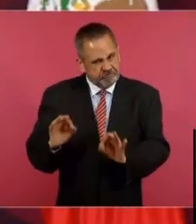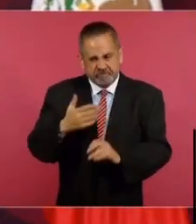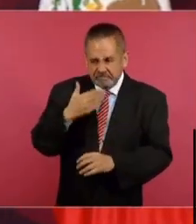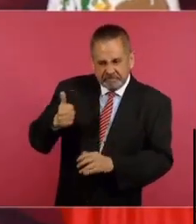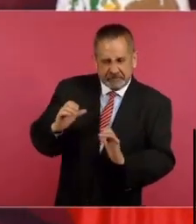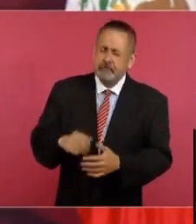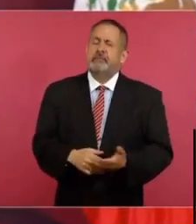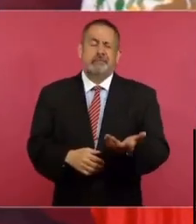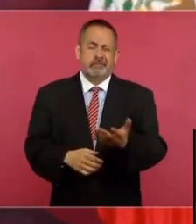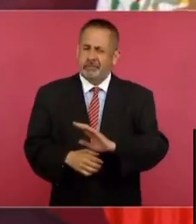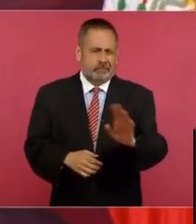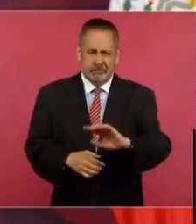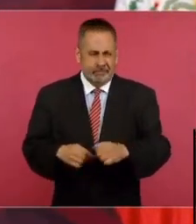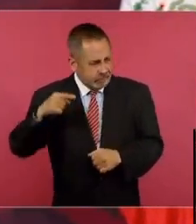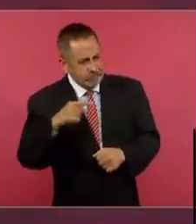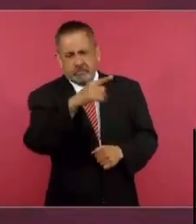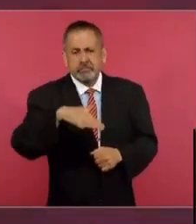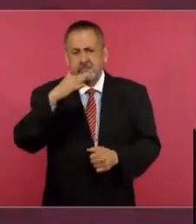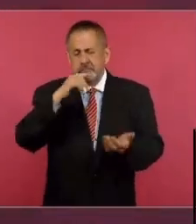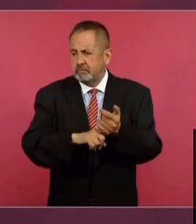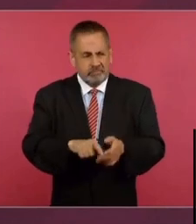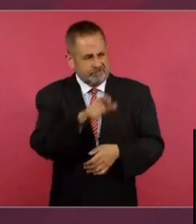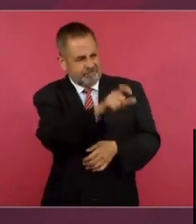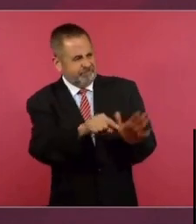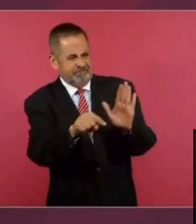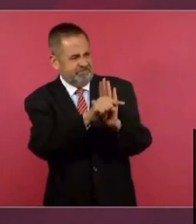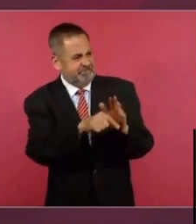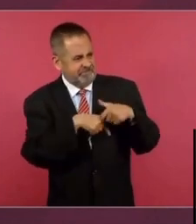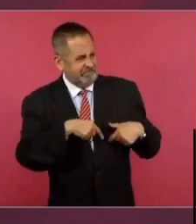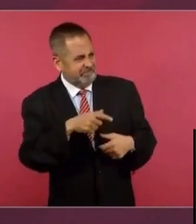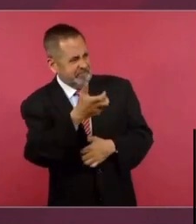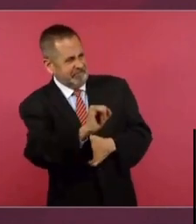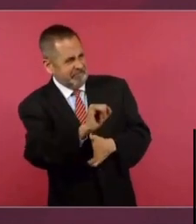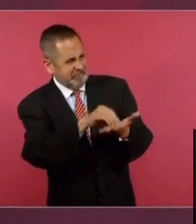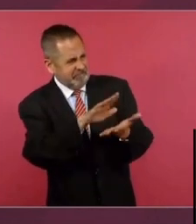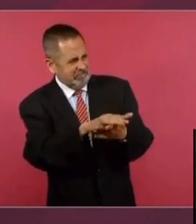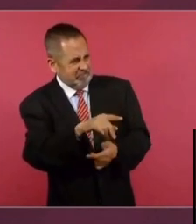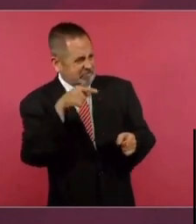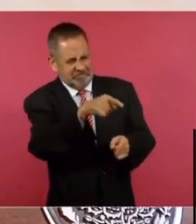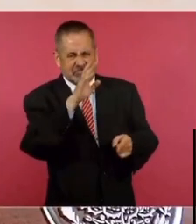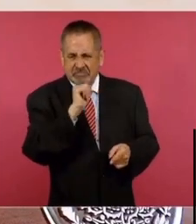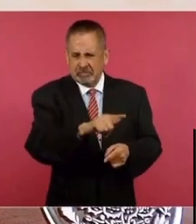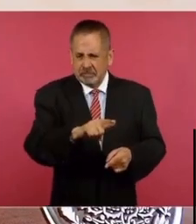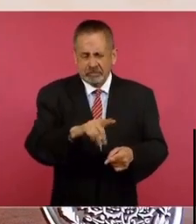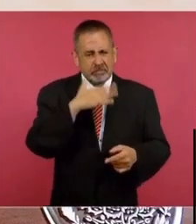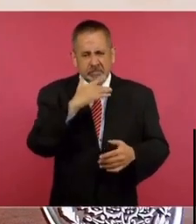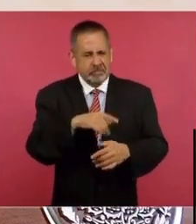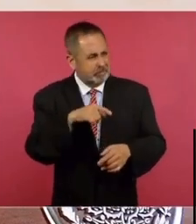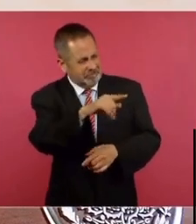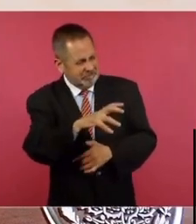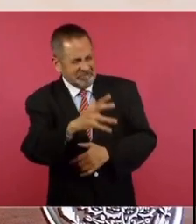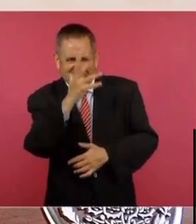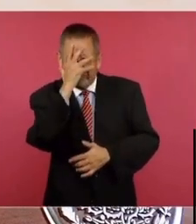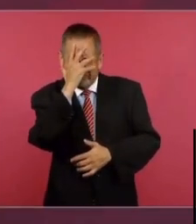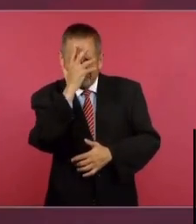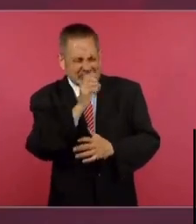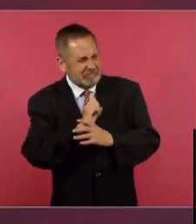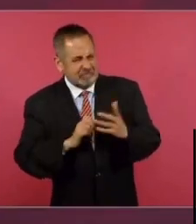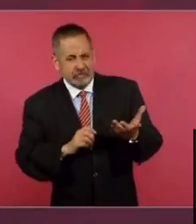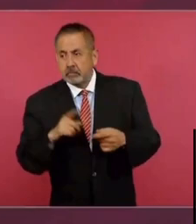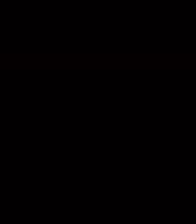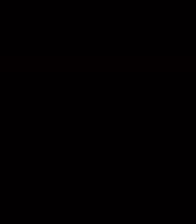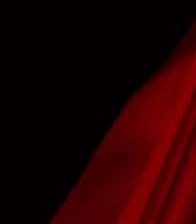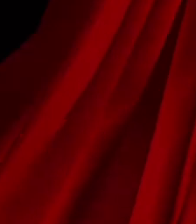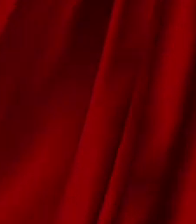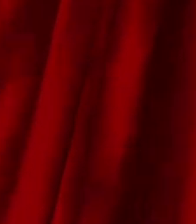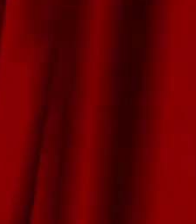señalar al corrupto. Estigmatizar al corrupto. Que les dé vergüenza, que les dé pena. Que no se les